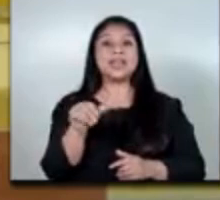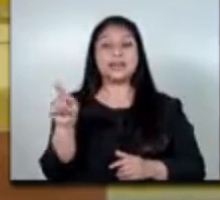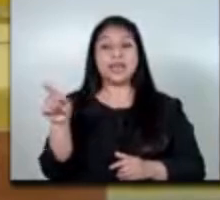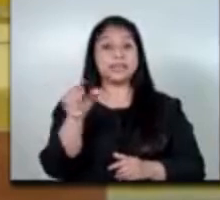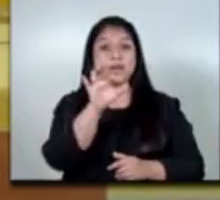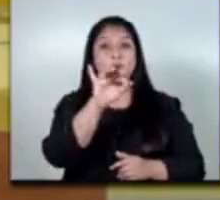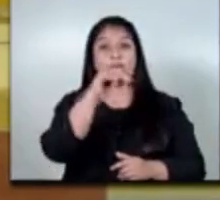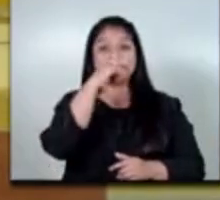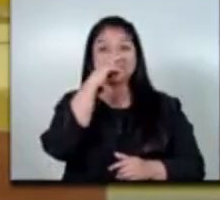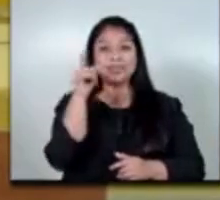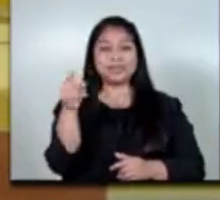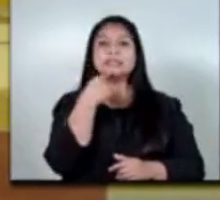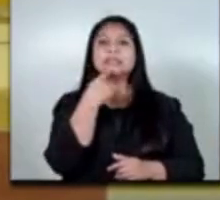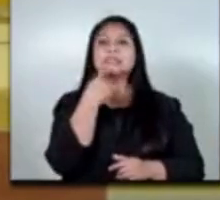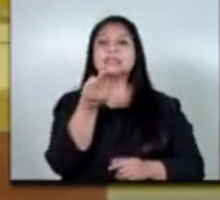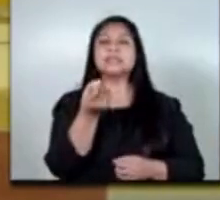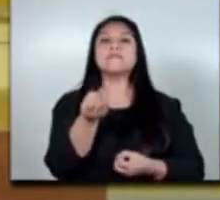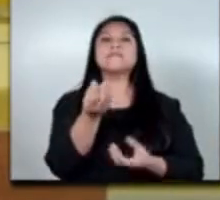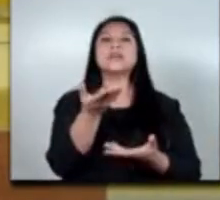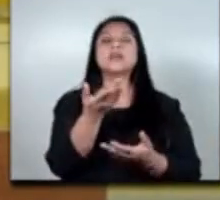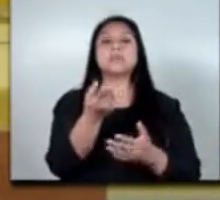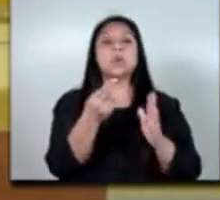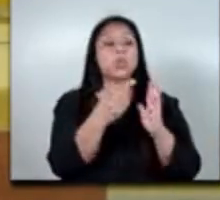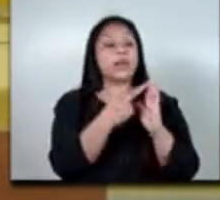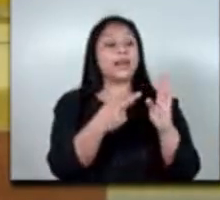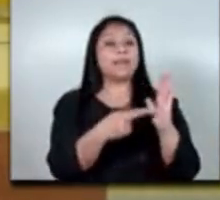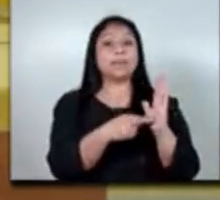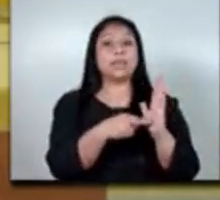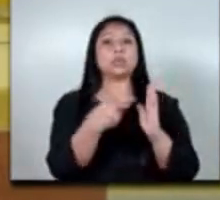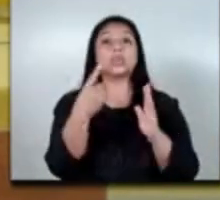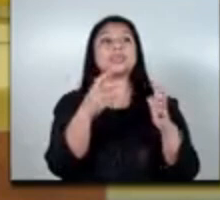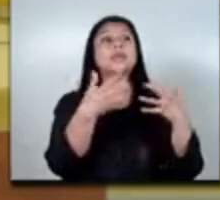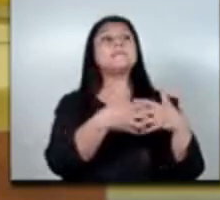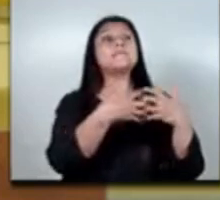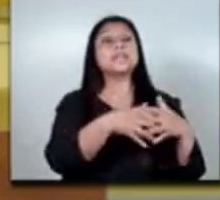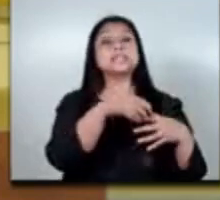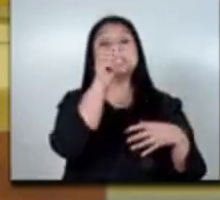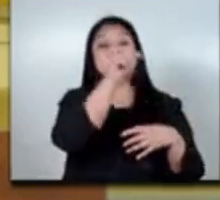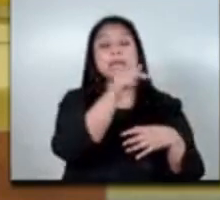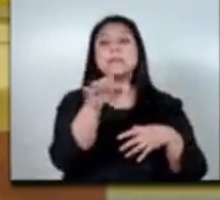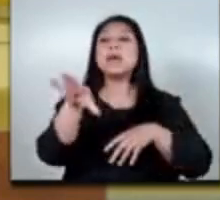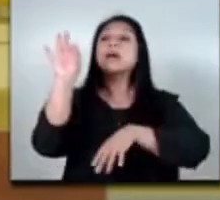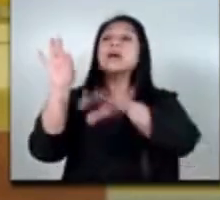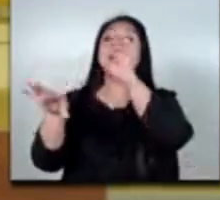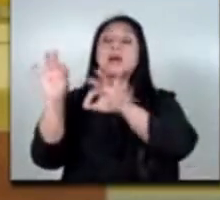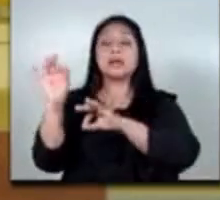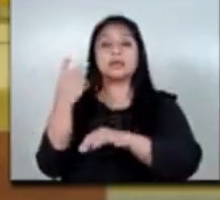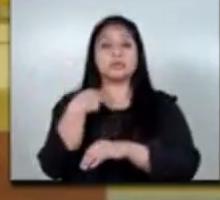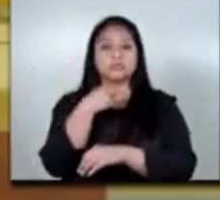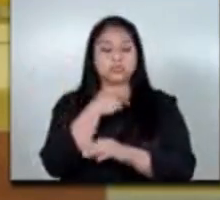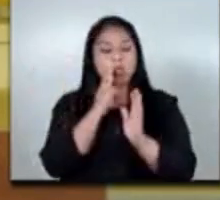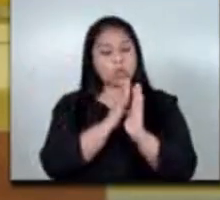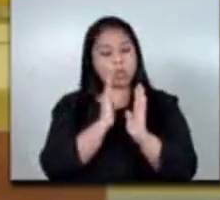que era un reglamento de las reclutadoras que nos permitiera a nosotros ir ordenando no sólo el trabajo de marino